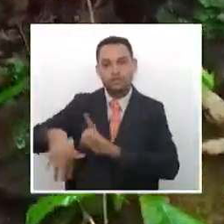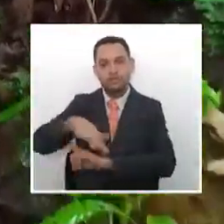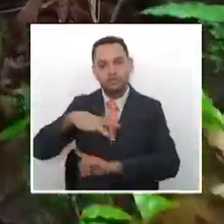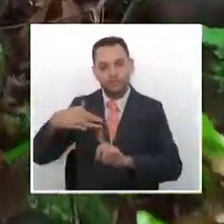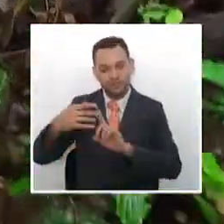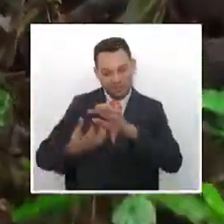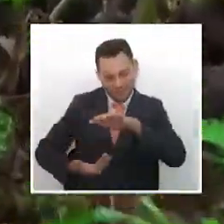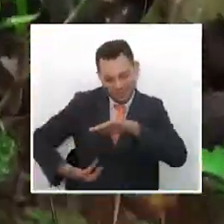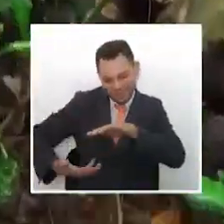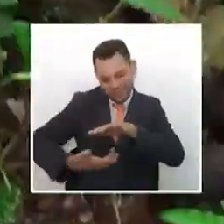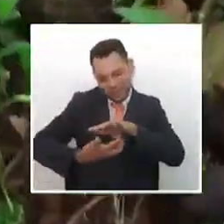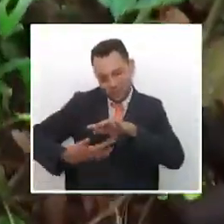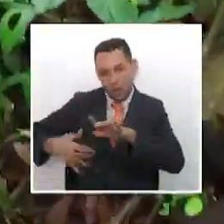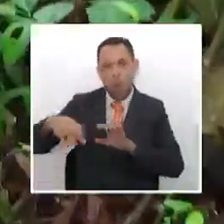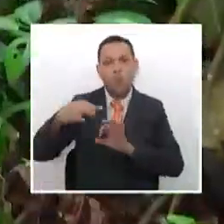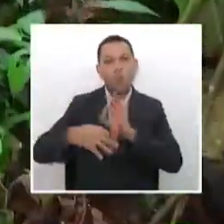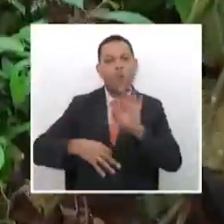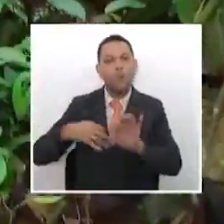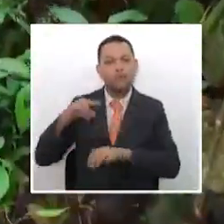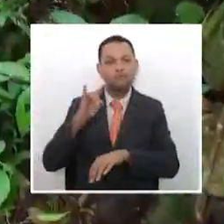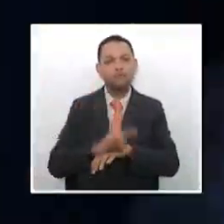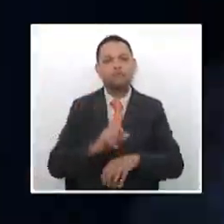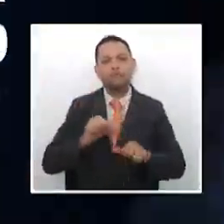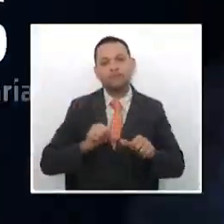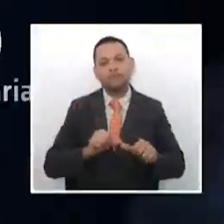fauna tan importante para los ecosistemas.